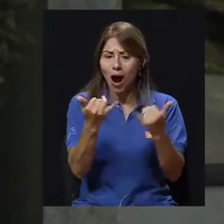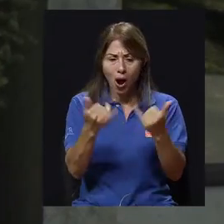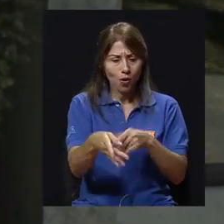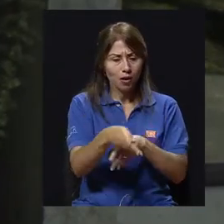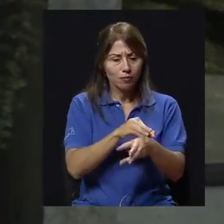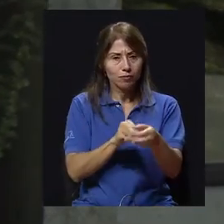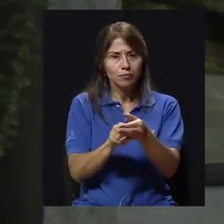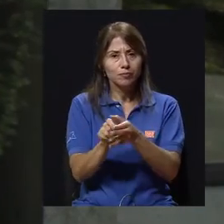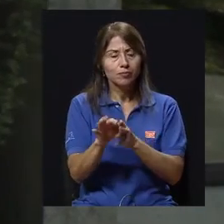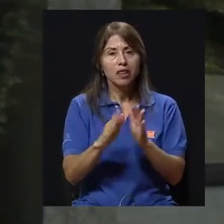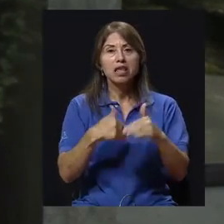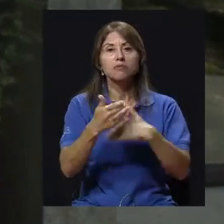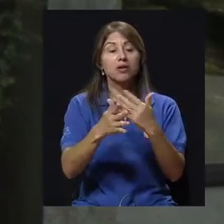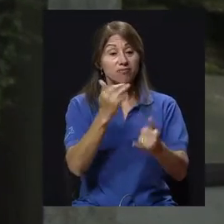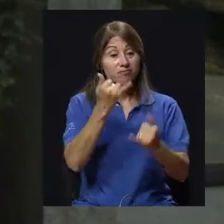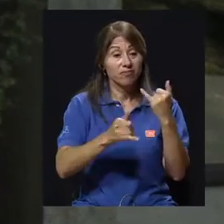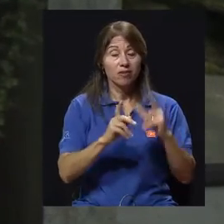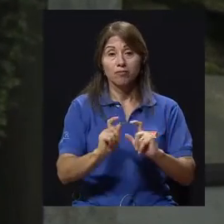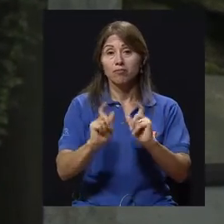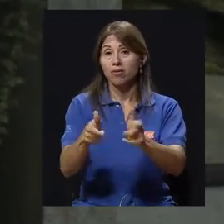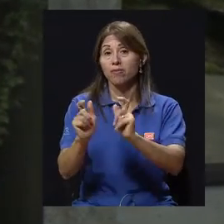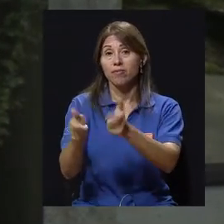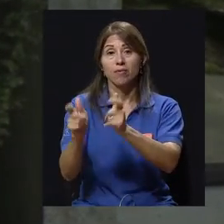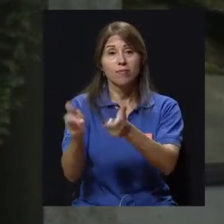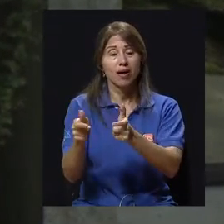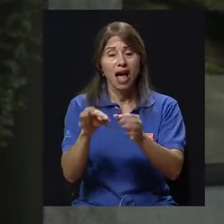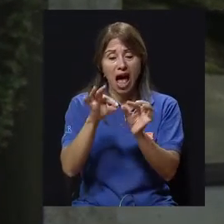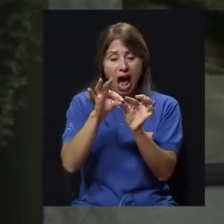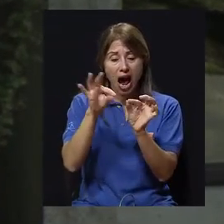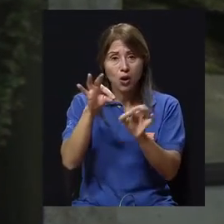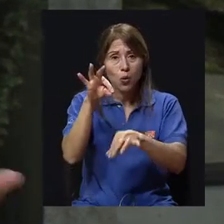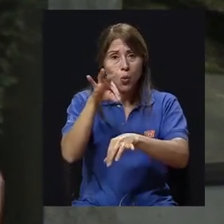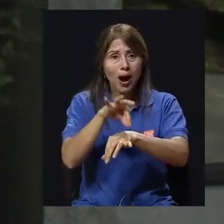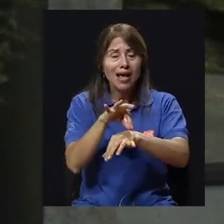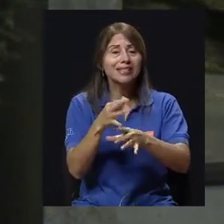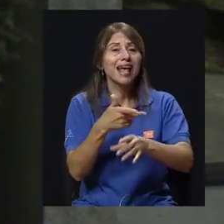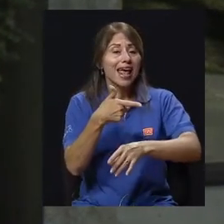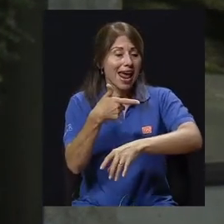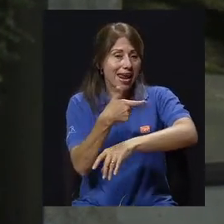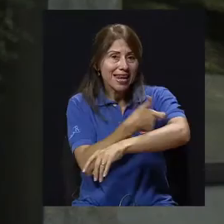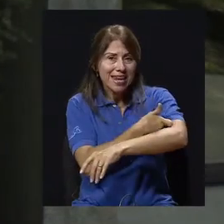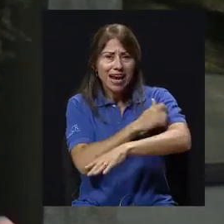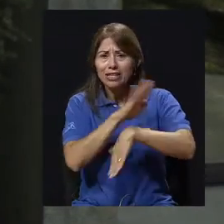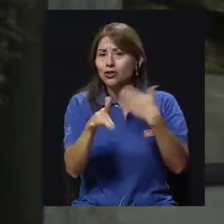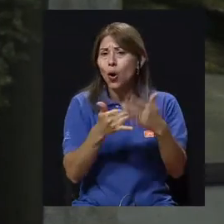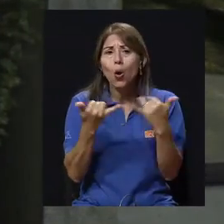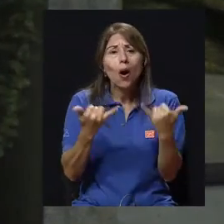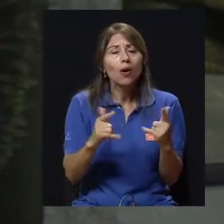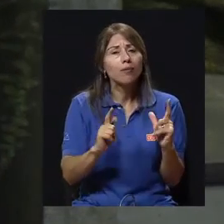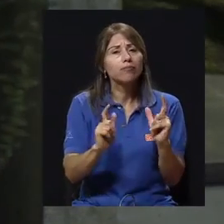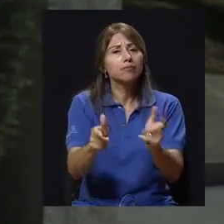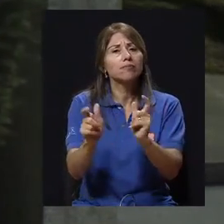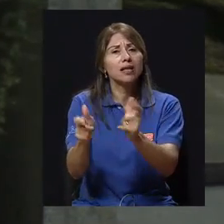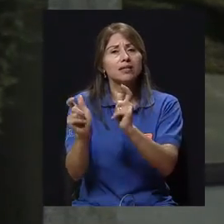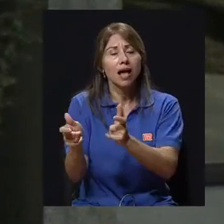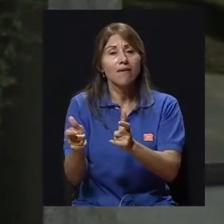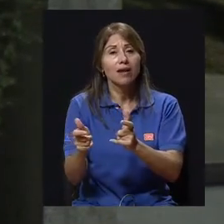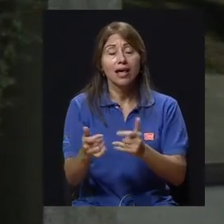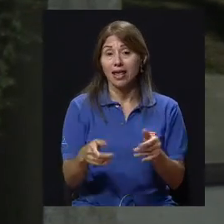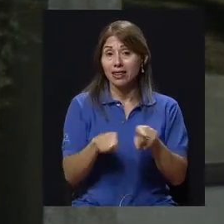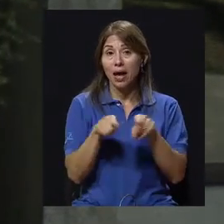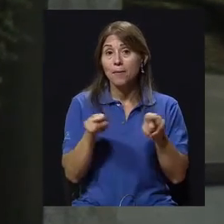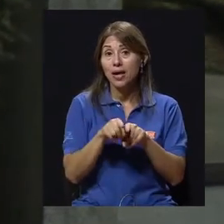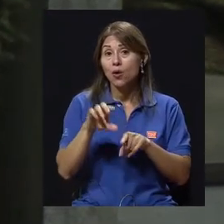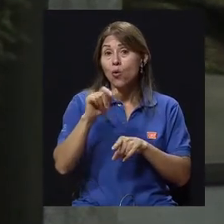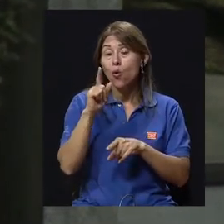desechable, ¿verdad? Las agujas, las jeringas. El otro método de transmisión, que afortunadamente no es tan frecuente en nuestro país,